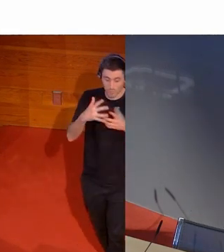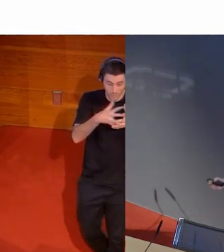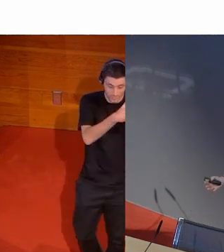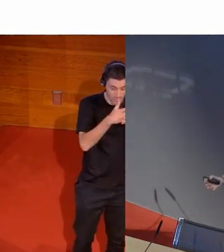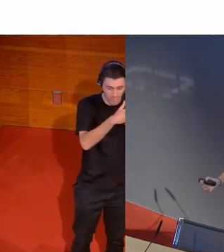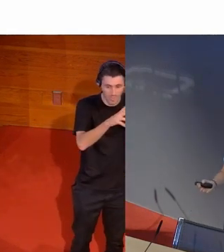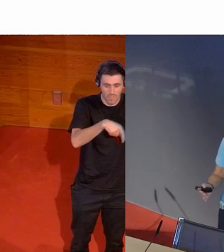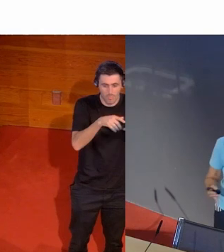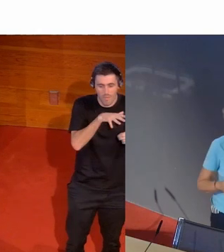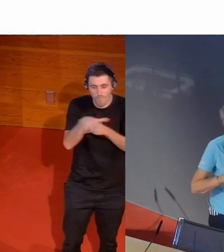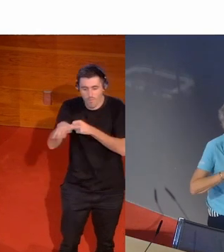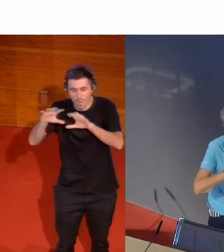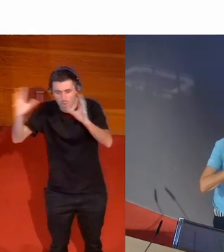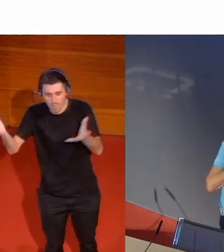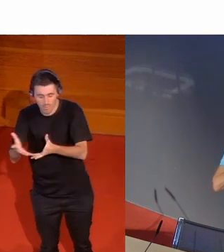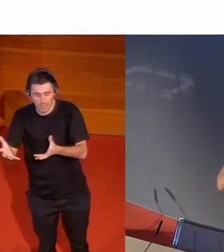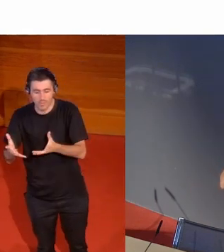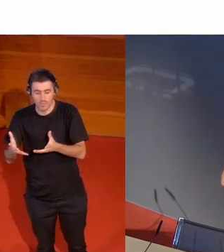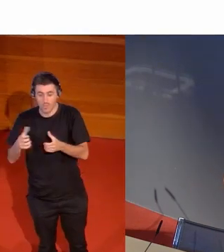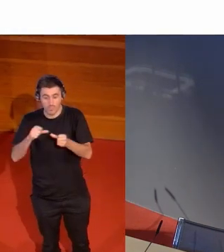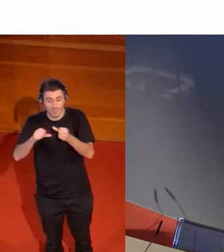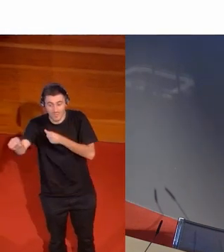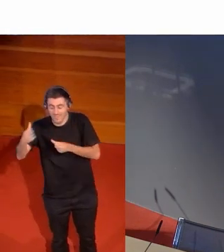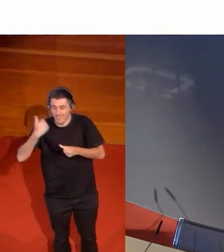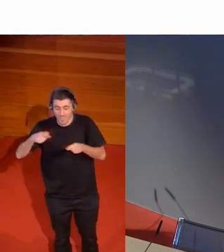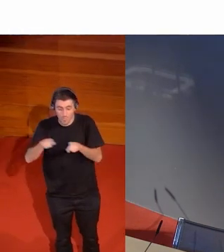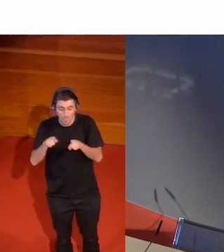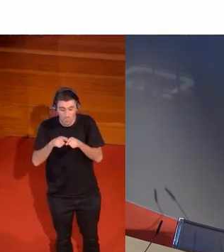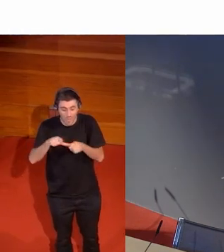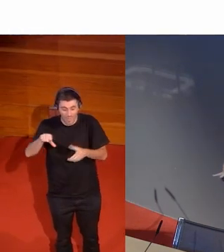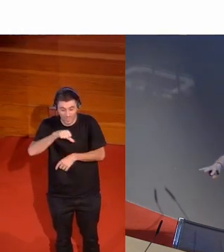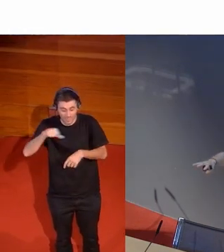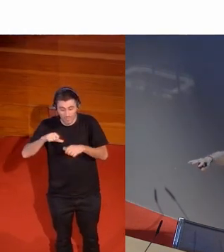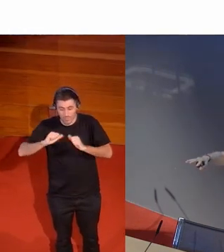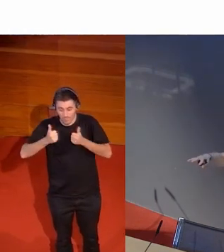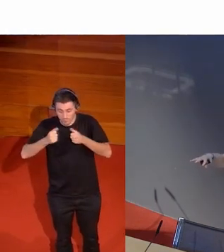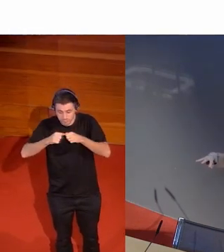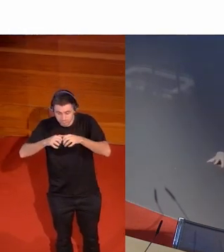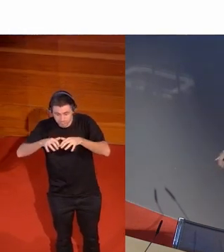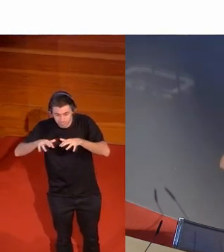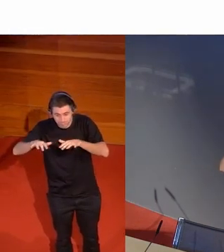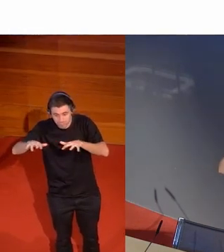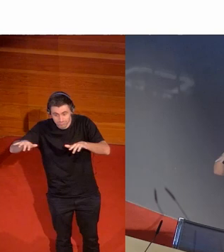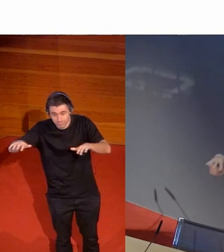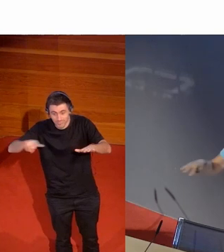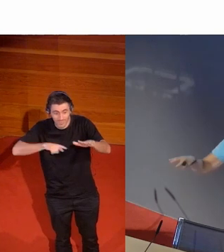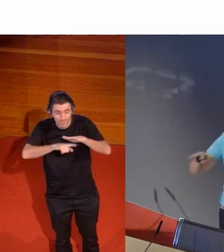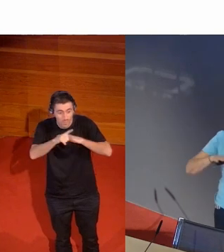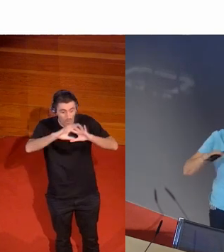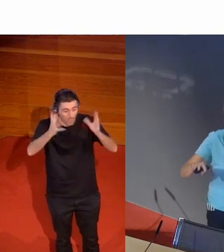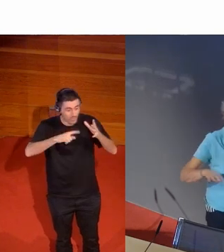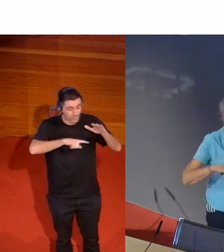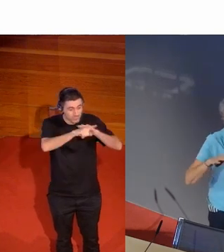Unidos se refleja en el resto del mundo y a partir de ahí esto es como una mancha de aceite empiezan a desarrollarse y empieza a distribuirse esa mancha de aceite por todo el